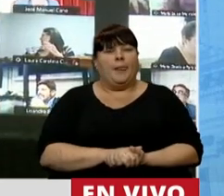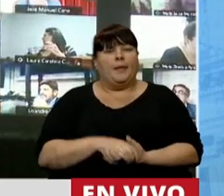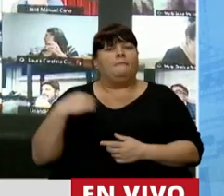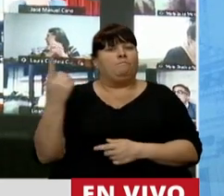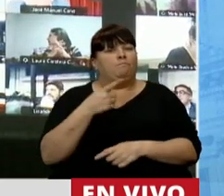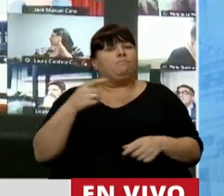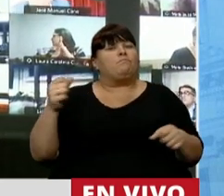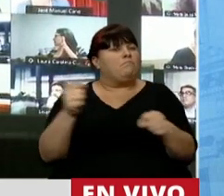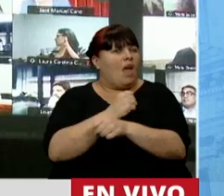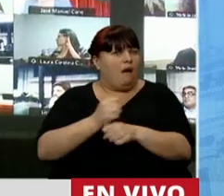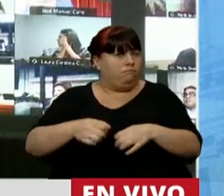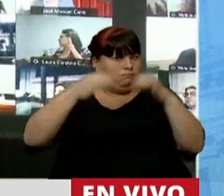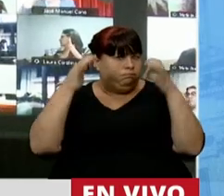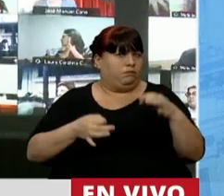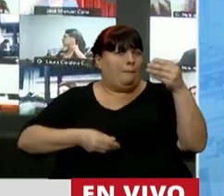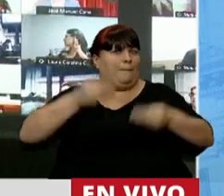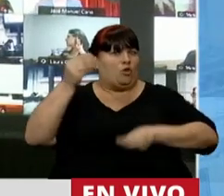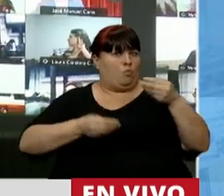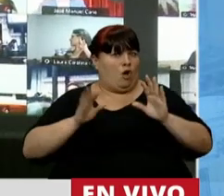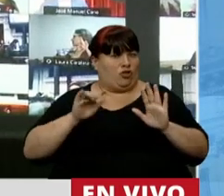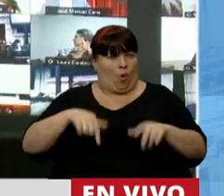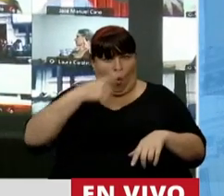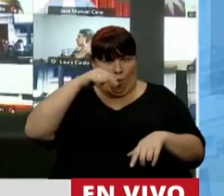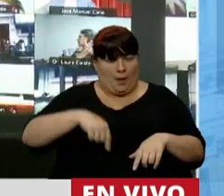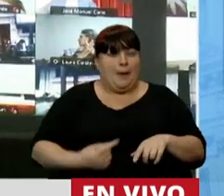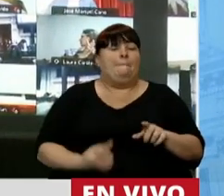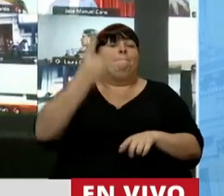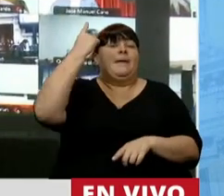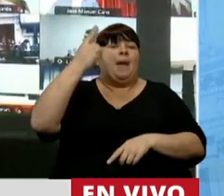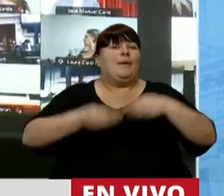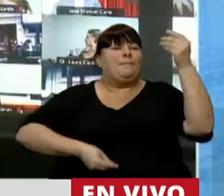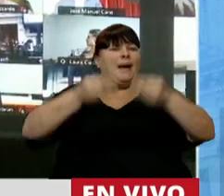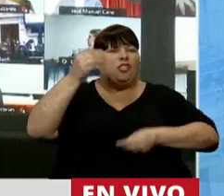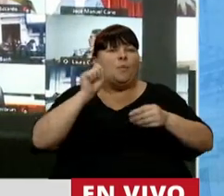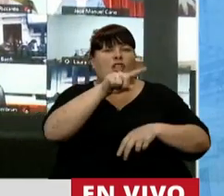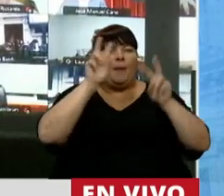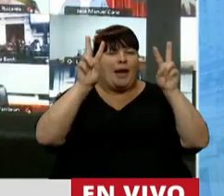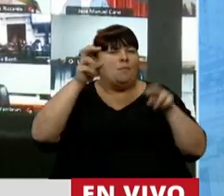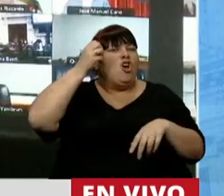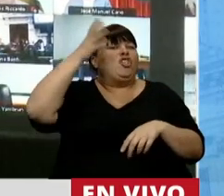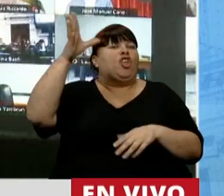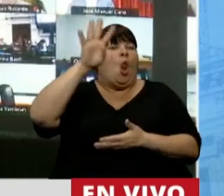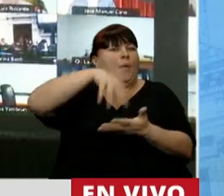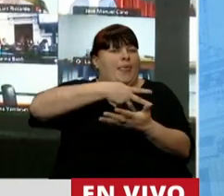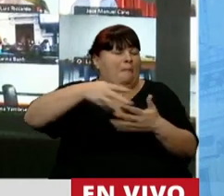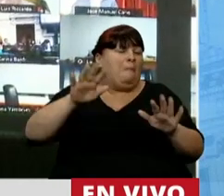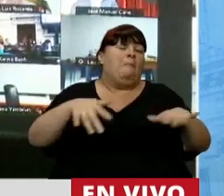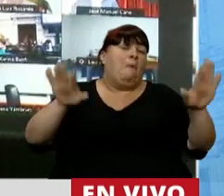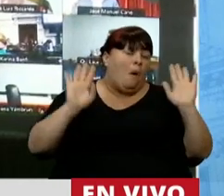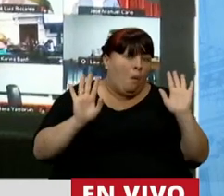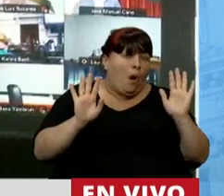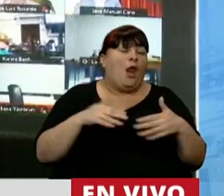dado sanción definitiva al presupuesto. Era la primera vez que un presupuesto del peronismo se olvida de la planilla. Pero bueno,